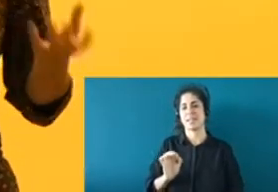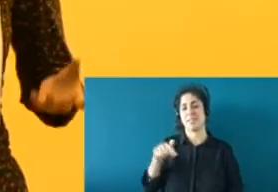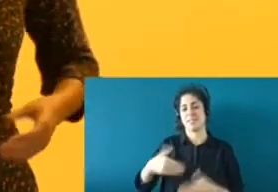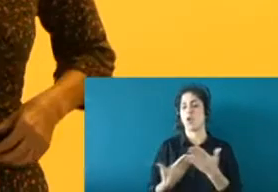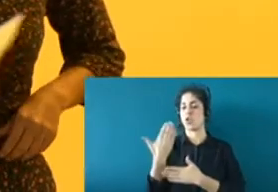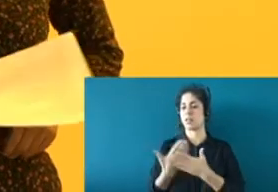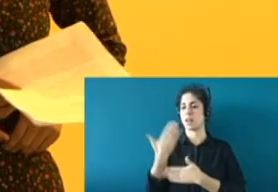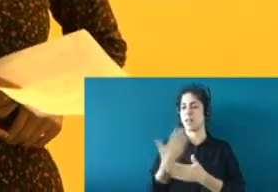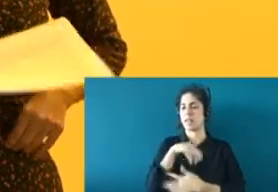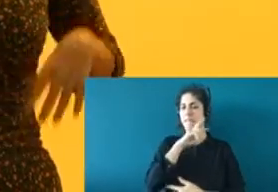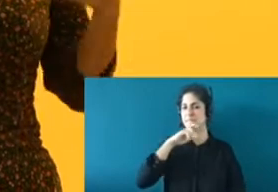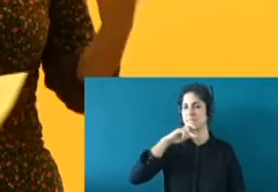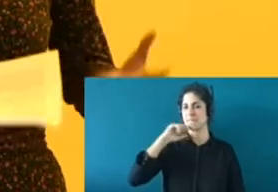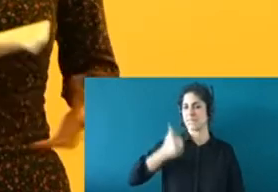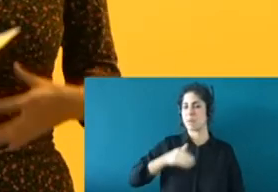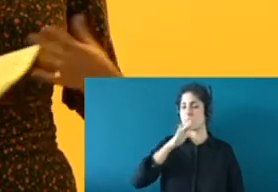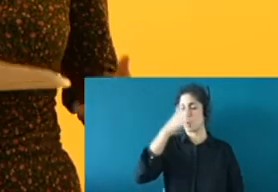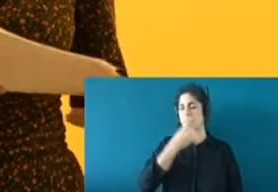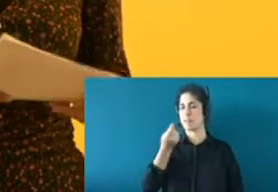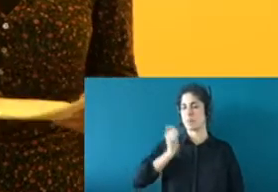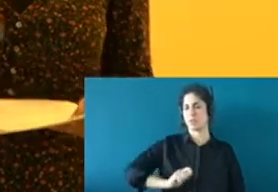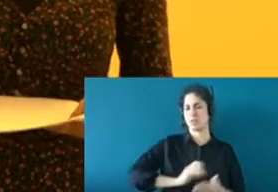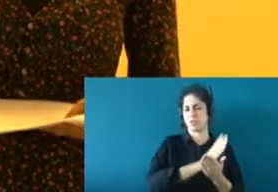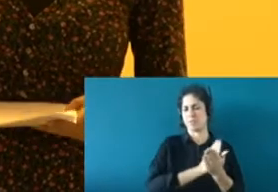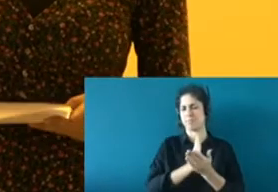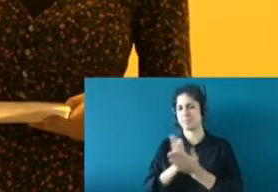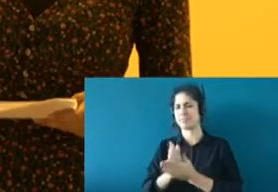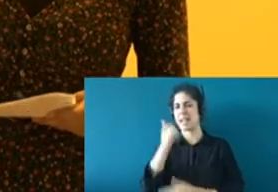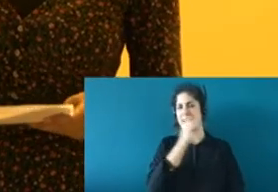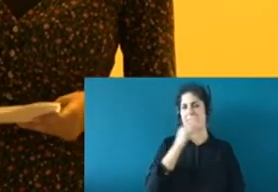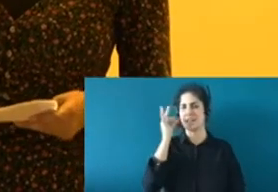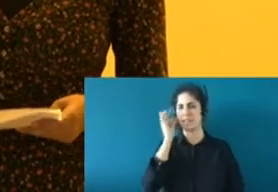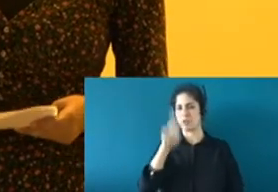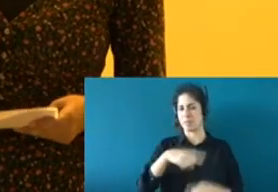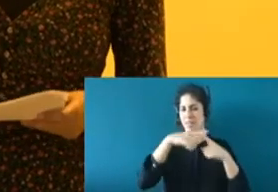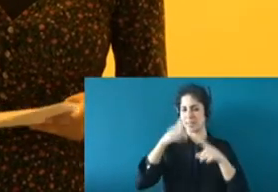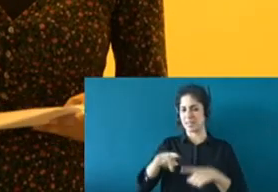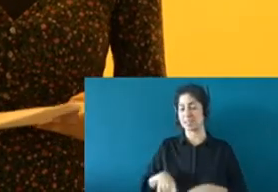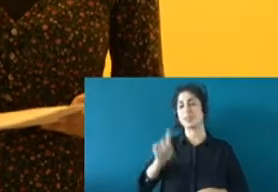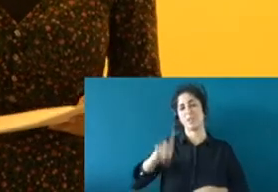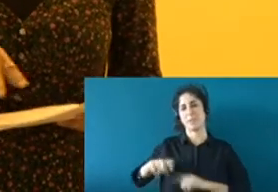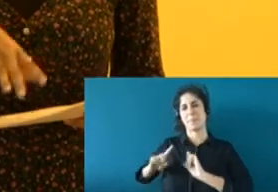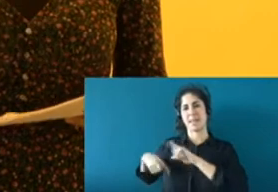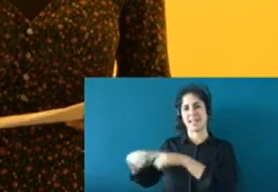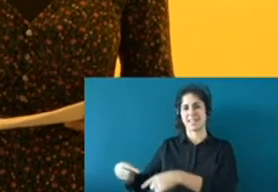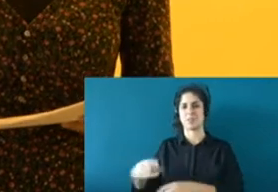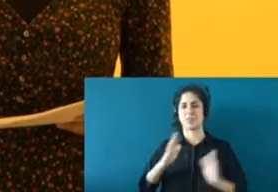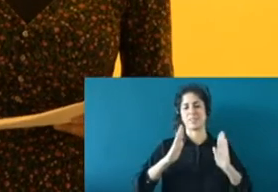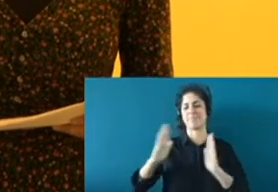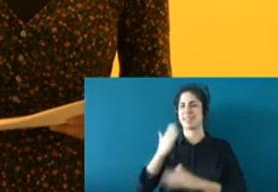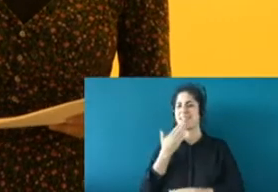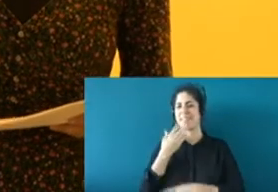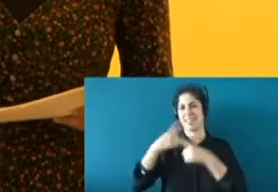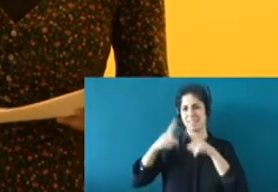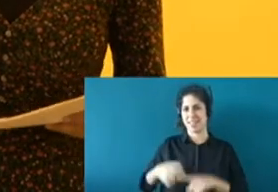perfiles profesionales, distintos géneros, sino también distintas generaciones hablando de cómo viven en este territorio y qué